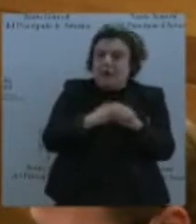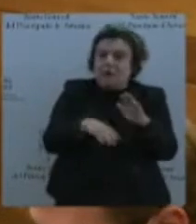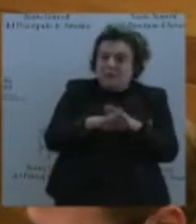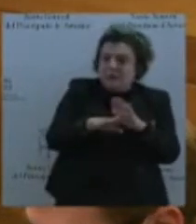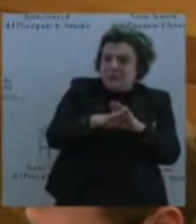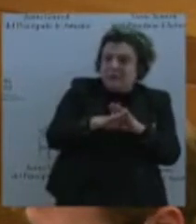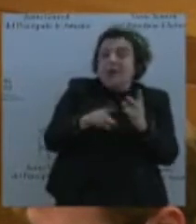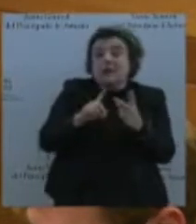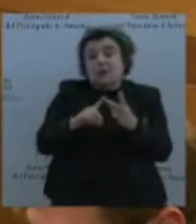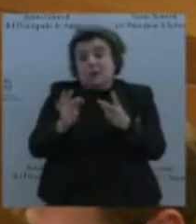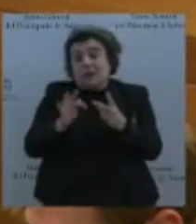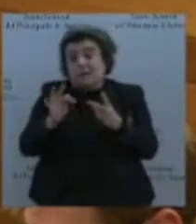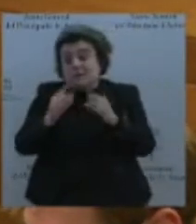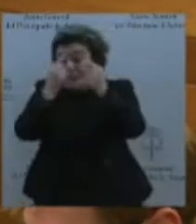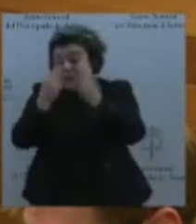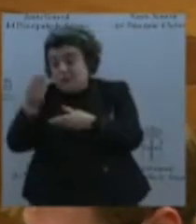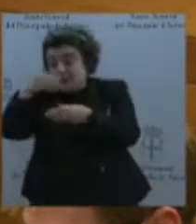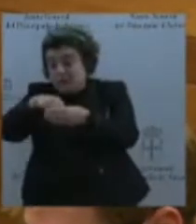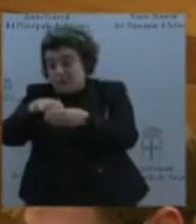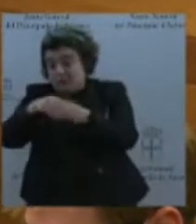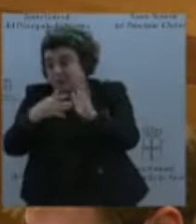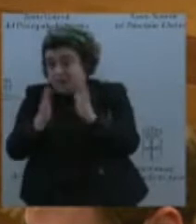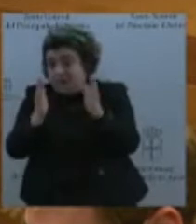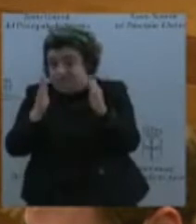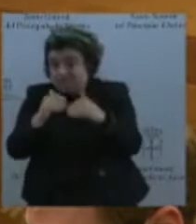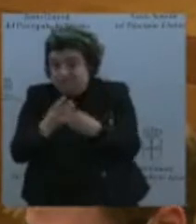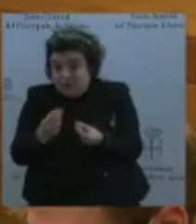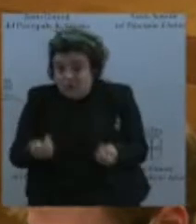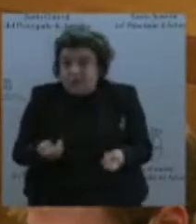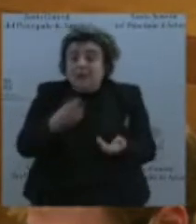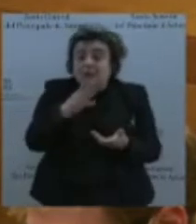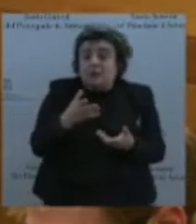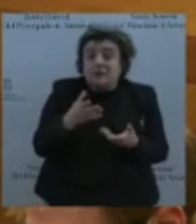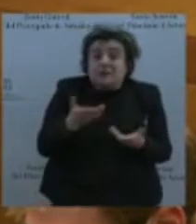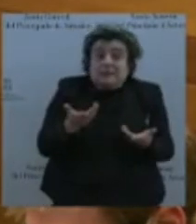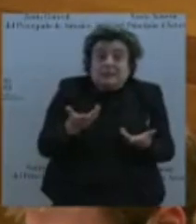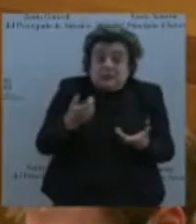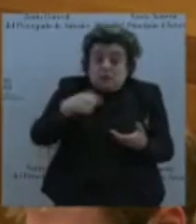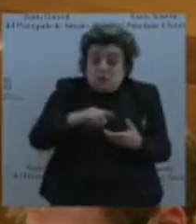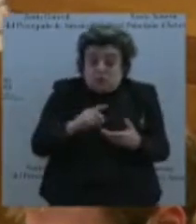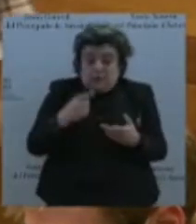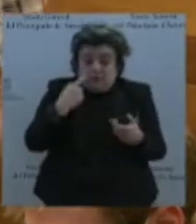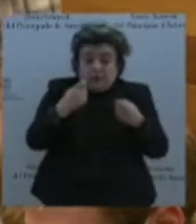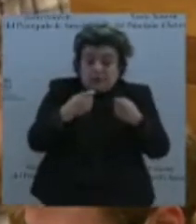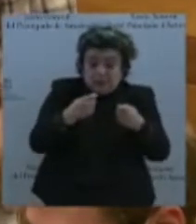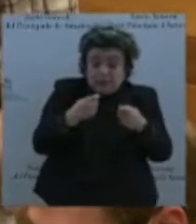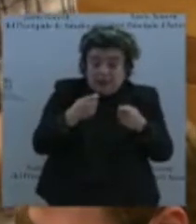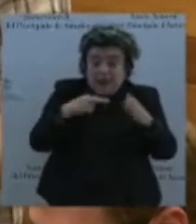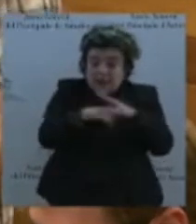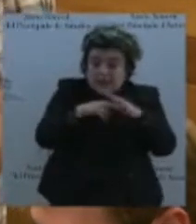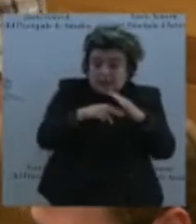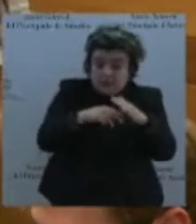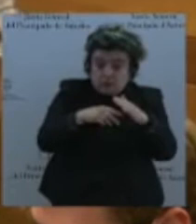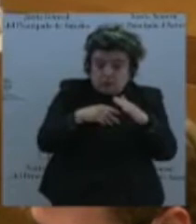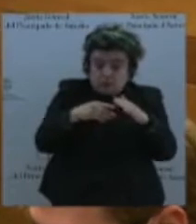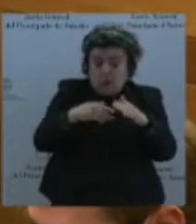existe. De hecho, a poco que uno haga labor detectivesca y acuda a los registros conservados por esta Junta, lo que comprueba con